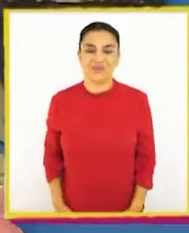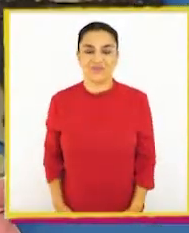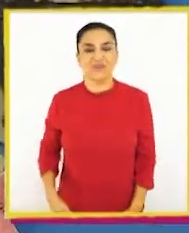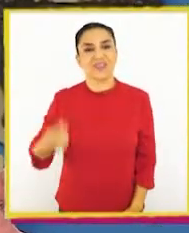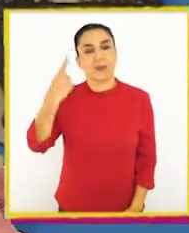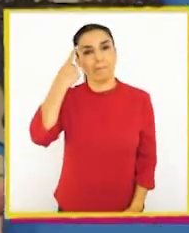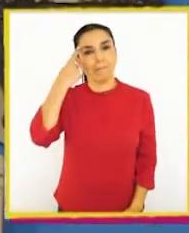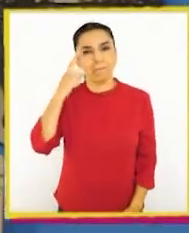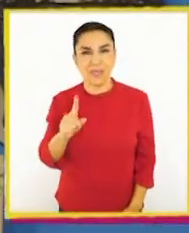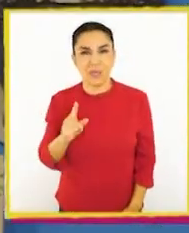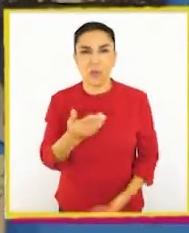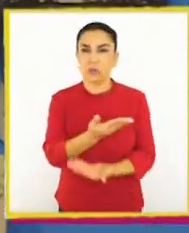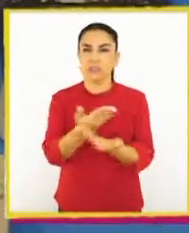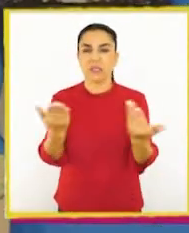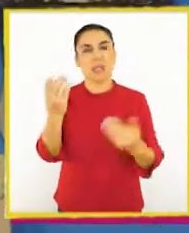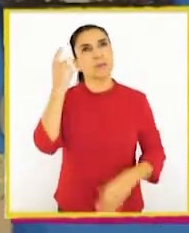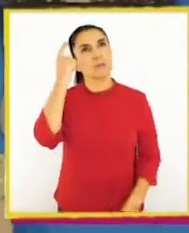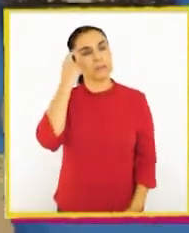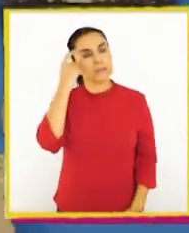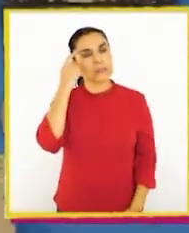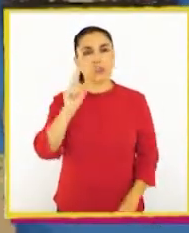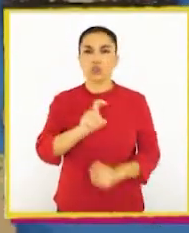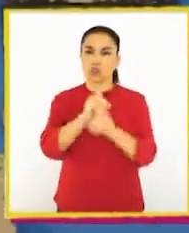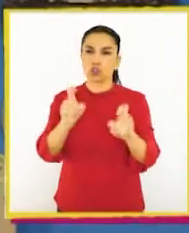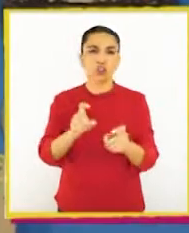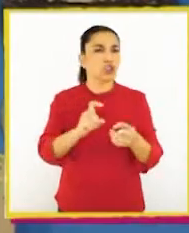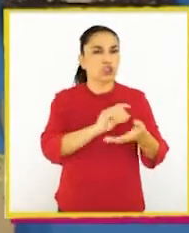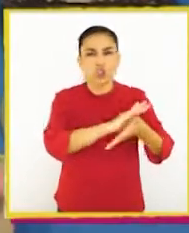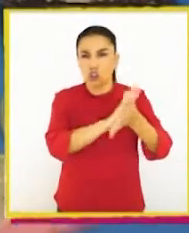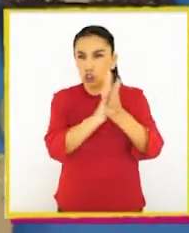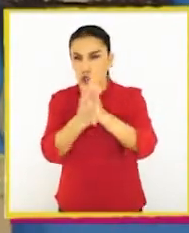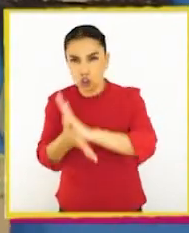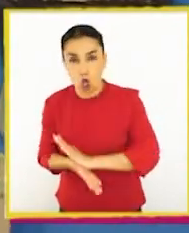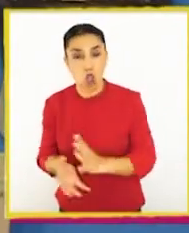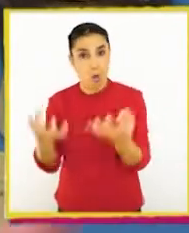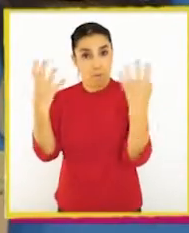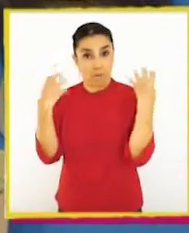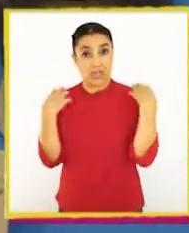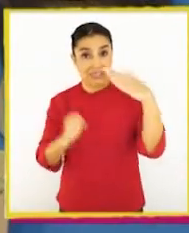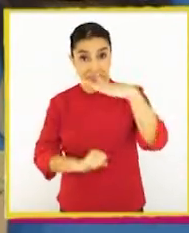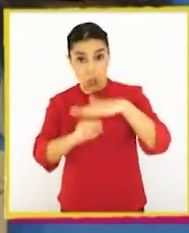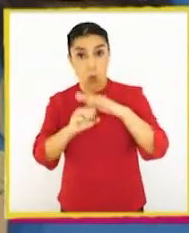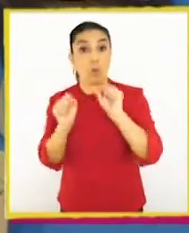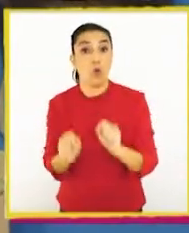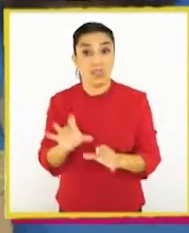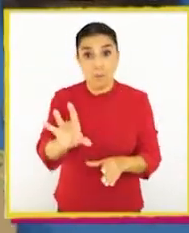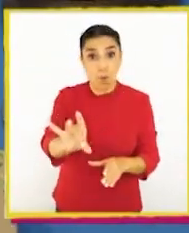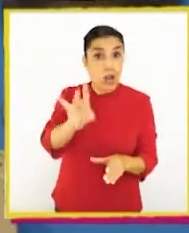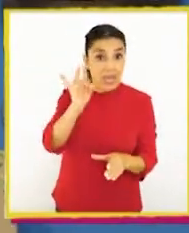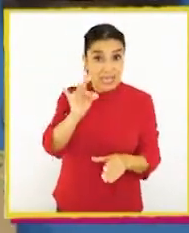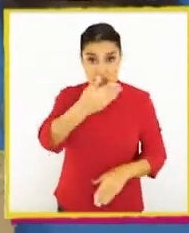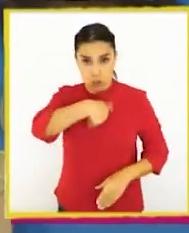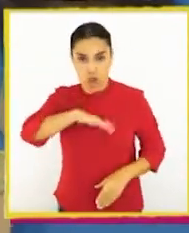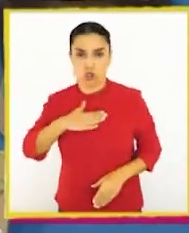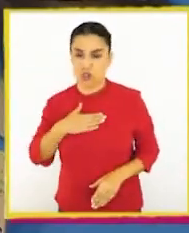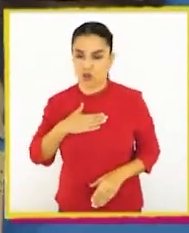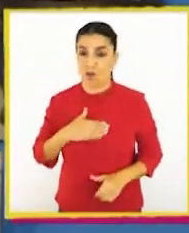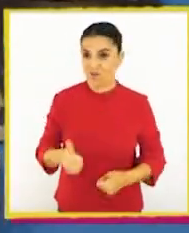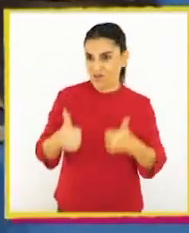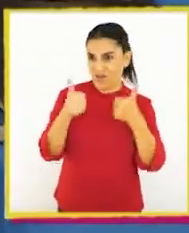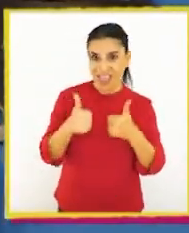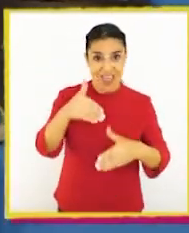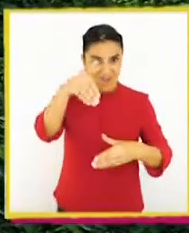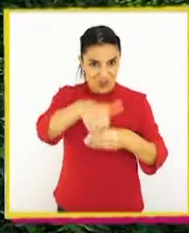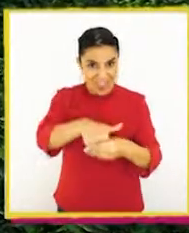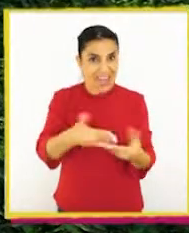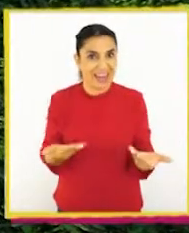Pero, ¿se han preguntado si todos los cargos podemos elegirlos nosotros a través del simple pero fantástico acto de ir a